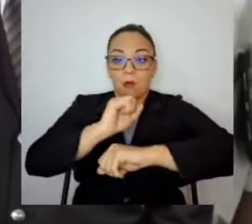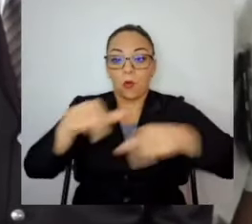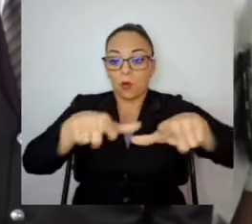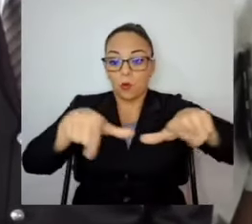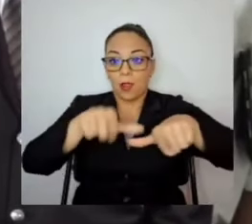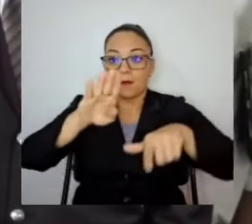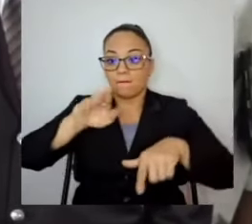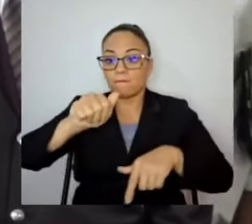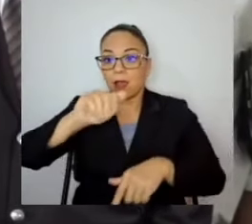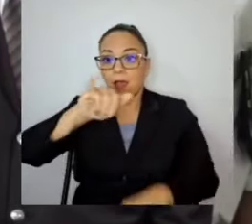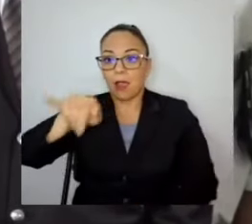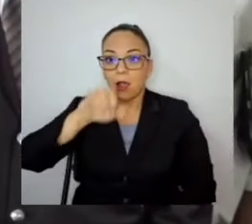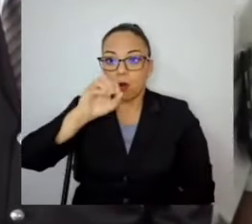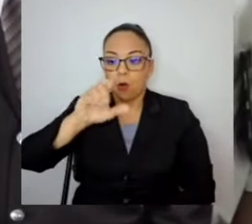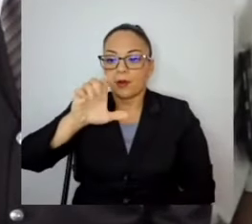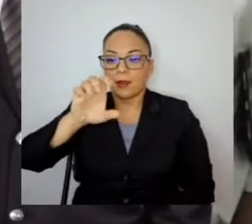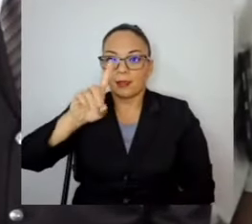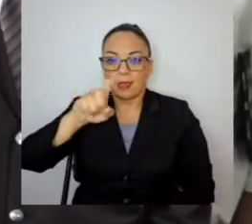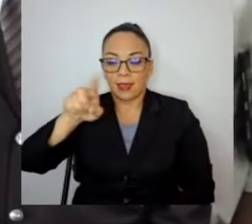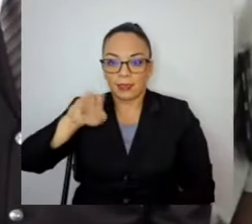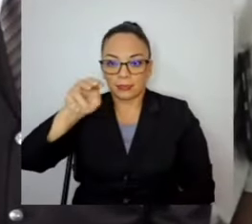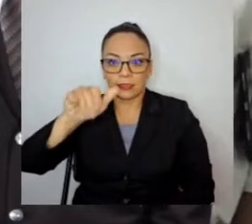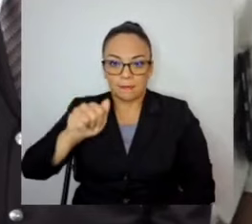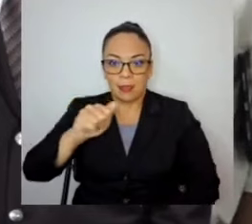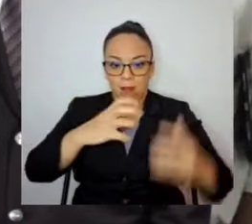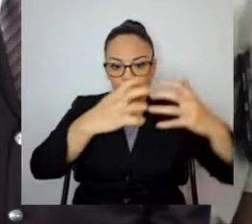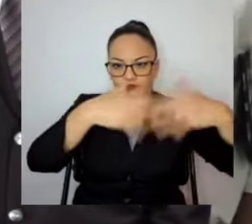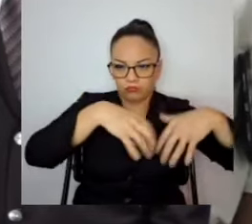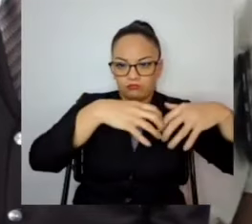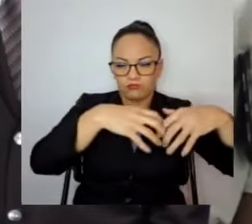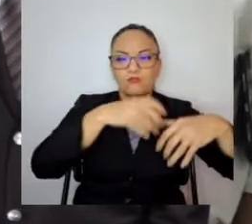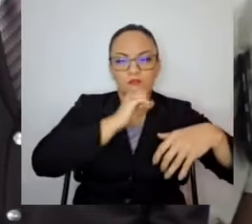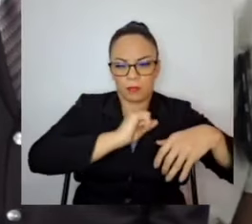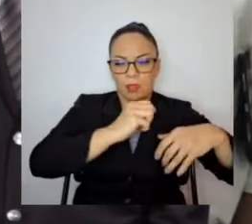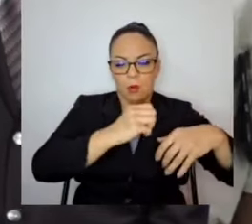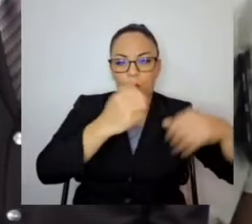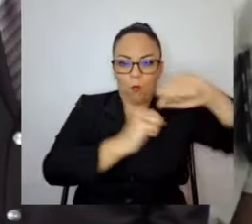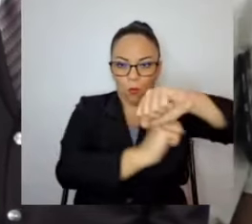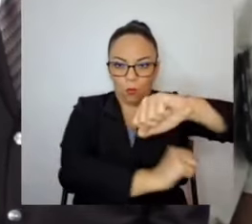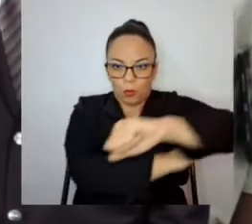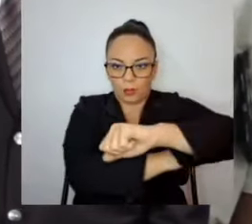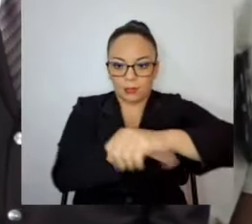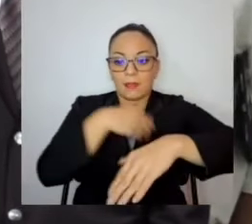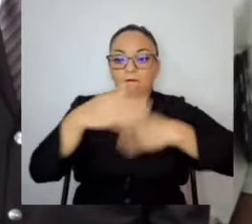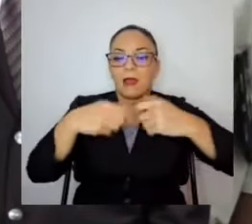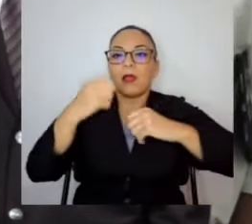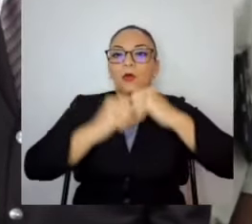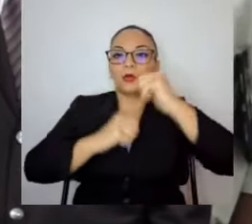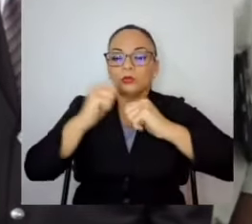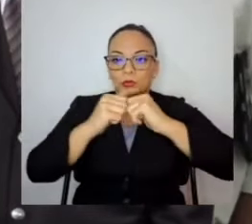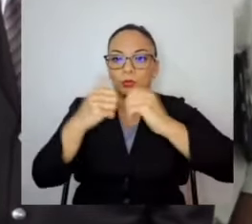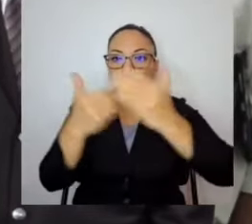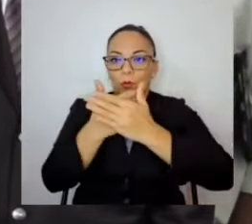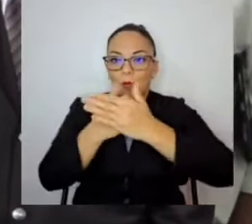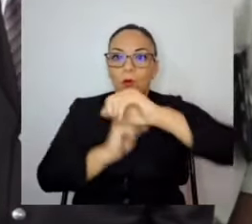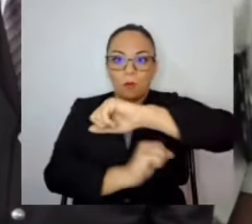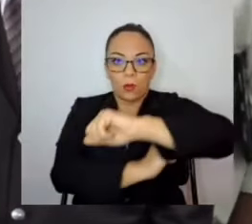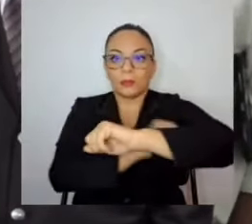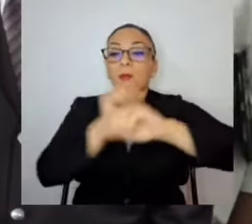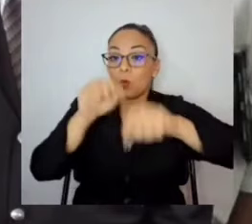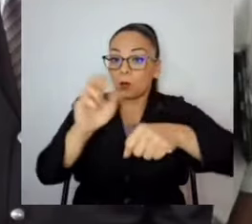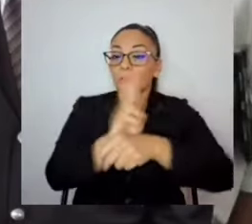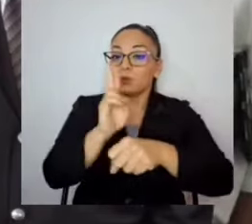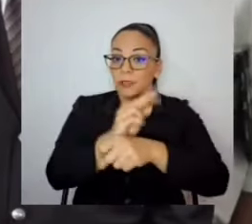en el Bajo Lolo de Edma, y la construcción de un puente nuevo es un gasto que se puede financiar, y de hecho se está